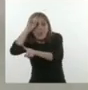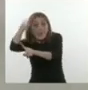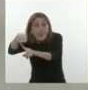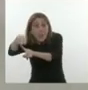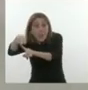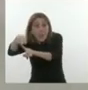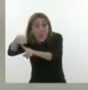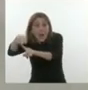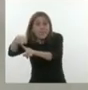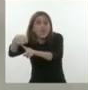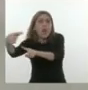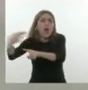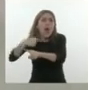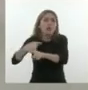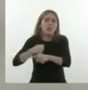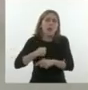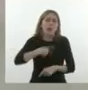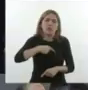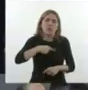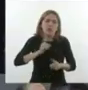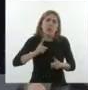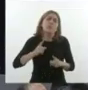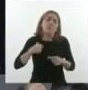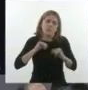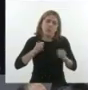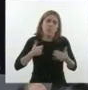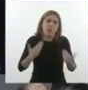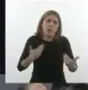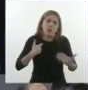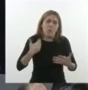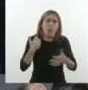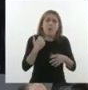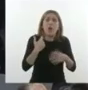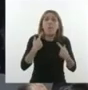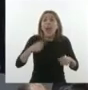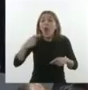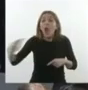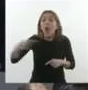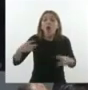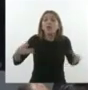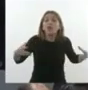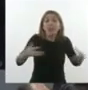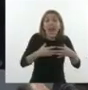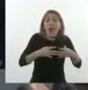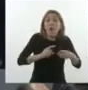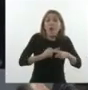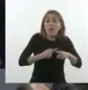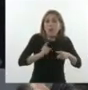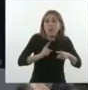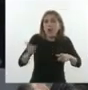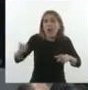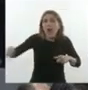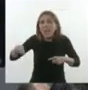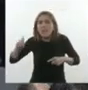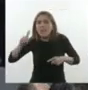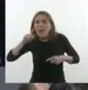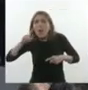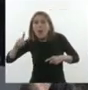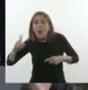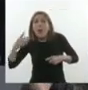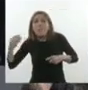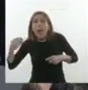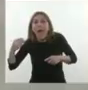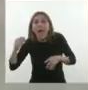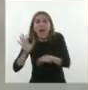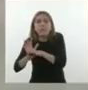Estamos nosotros, por supuesto, pero es lo de menos. No es contra la dirigencia política, es para forzar decisiones por